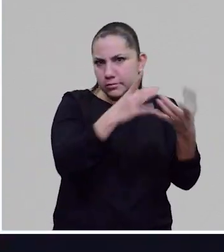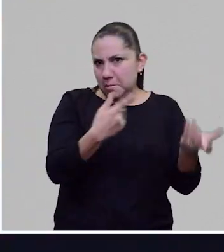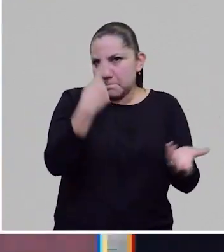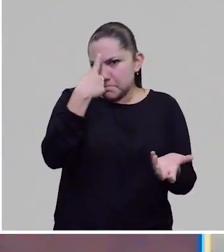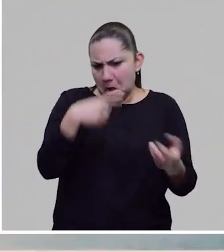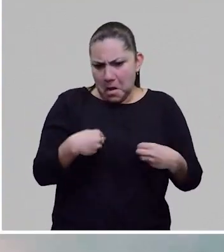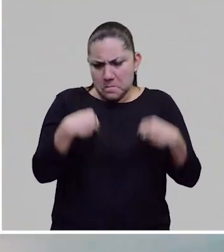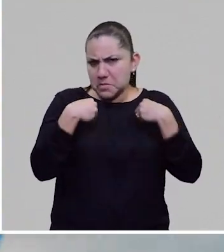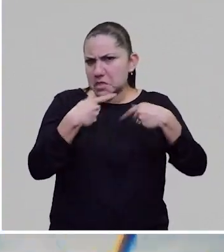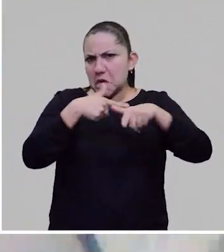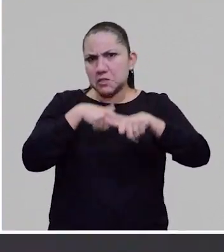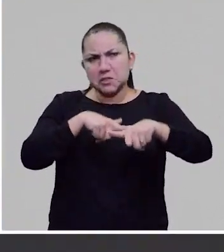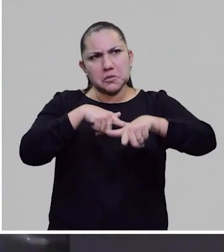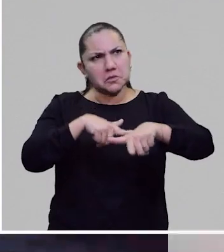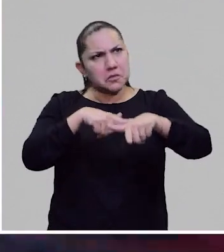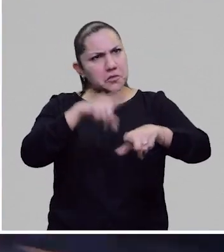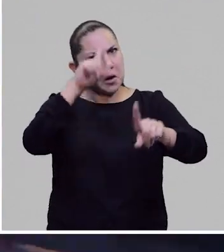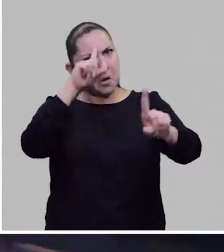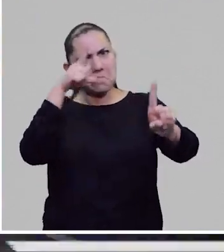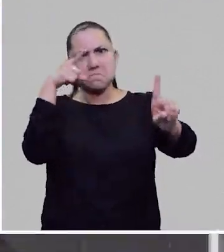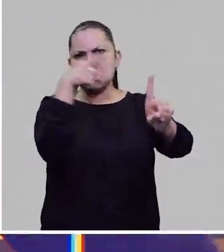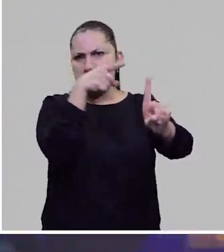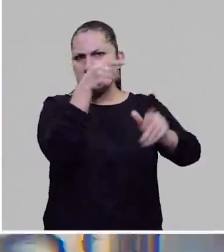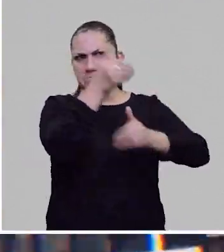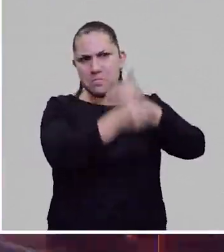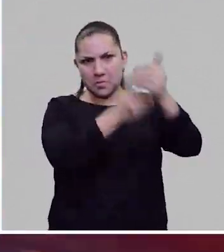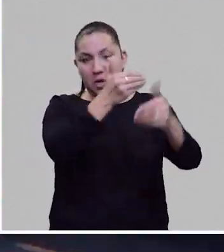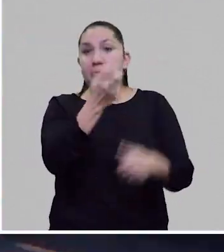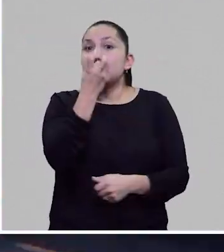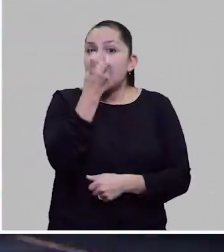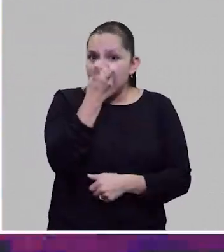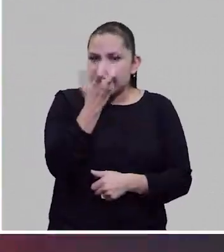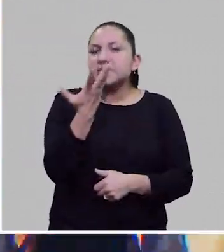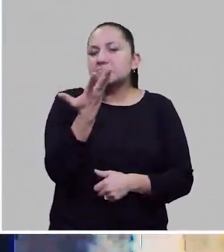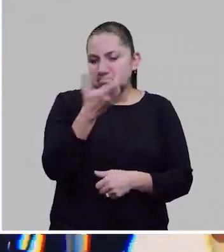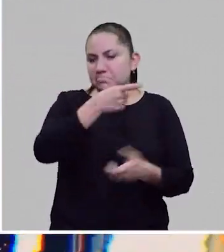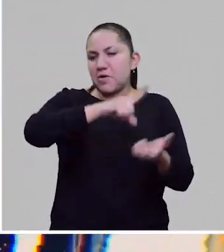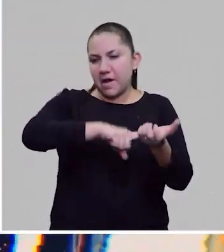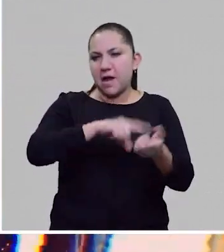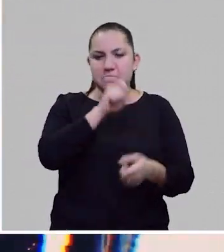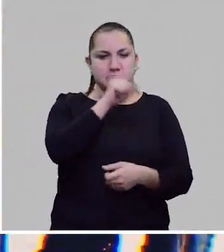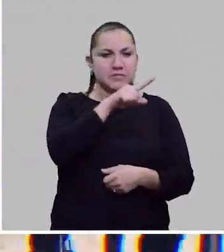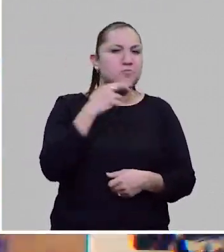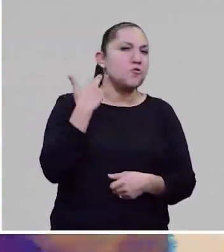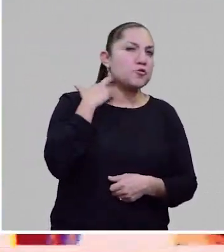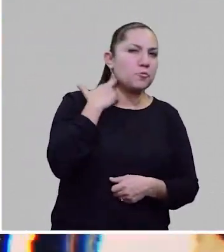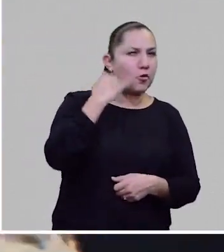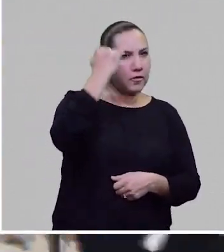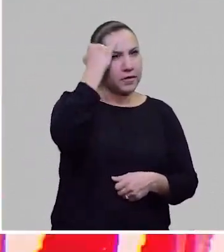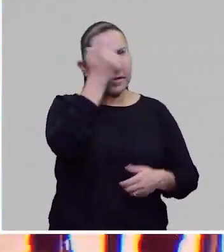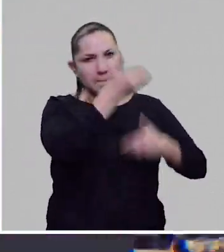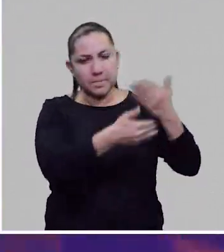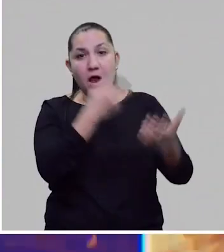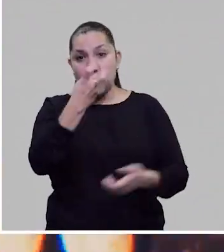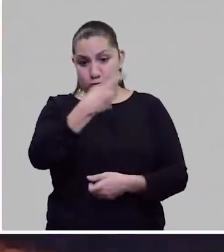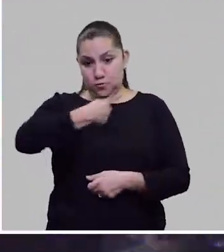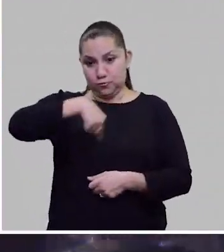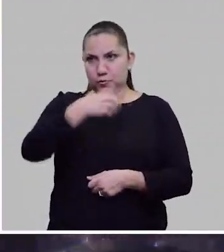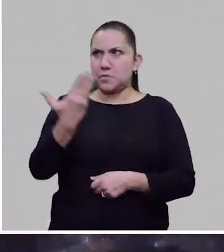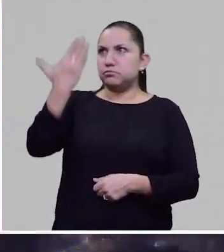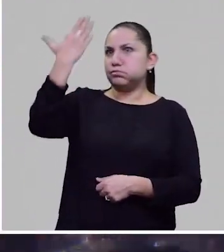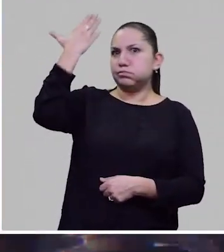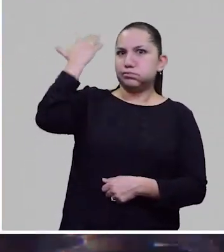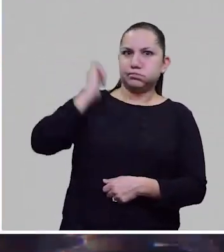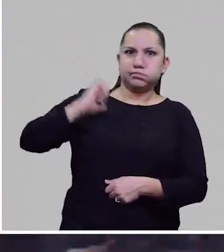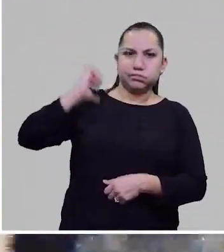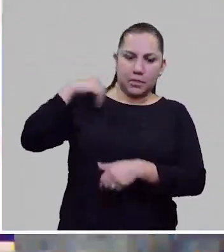nos haga la vida mucho más llevadera. Esa fantasía constituye el origen de los robots, una obsesión que hemos cultivado desde la